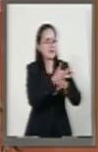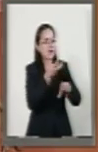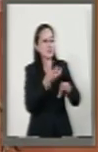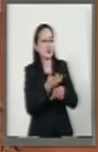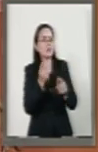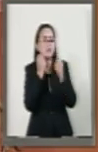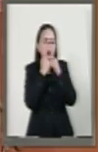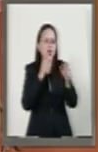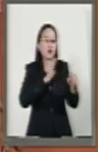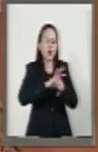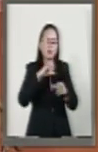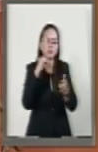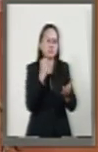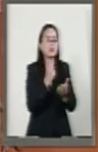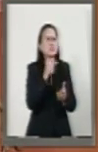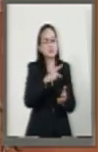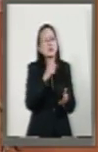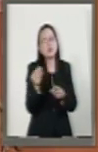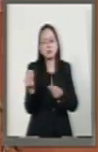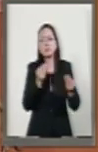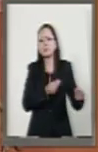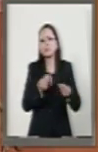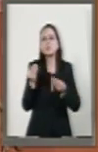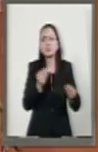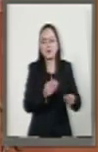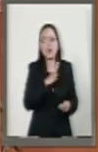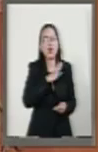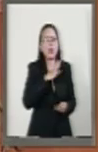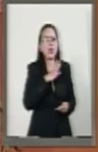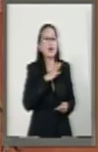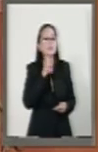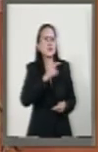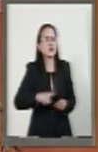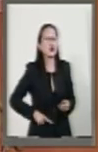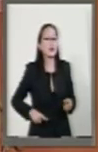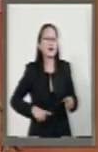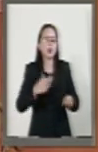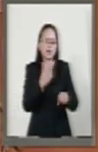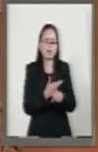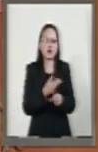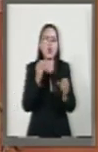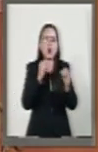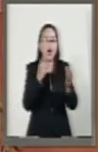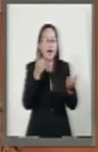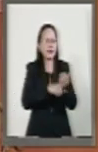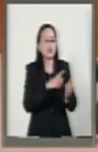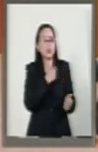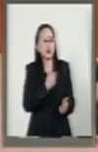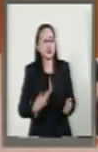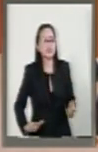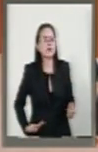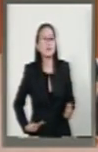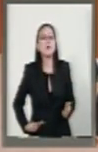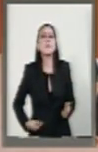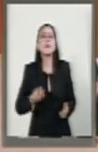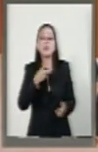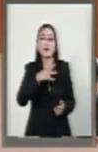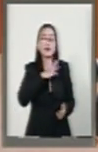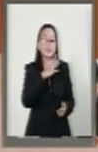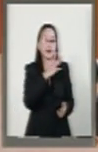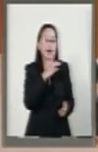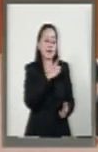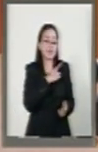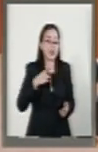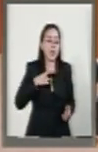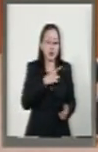deuda y avalaron la contracción de deuda por parte de los gobernadores o por parte de los municipios. Esta deuda será